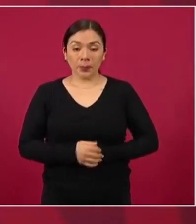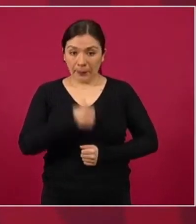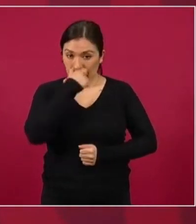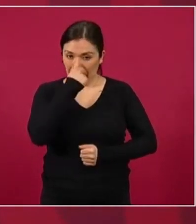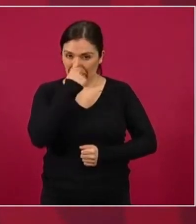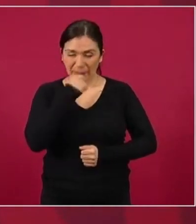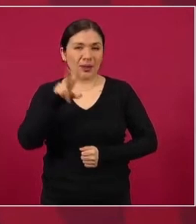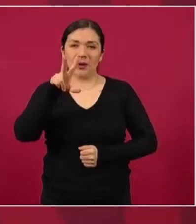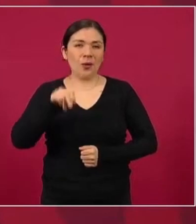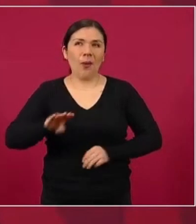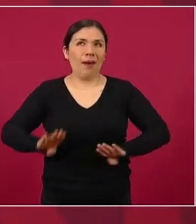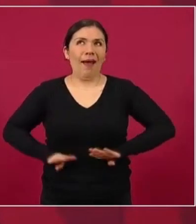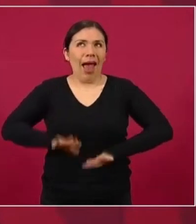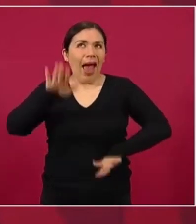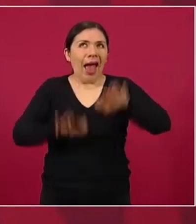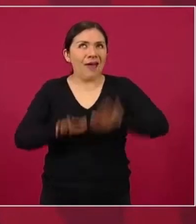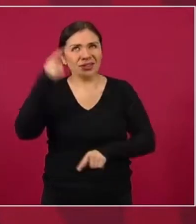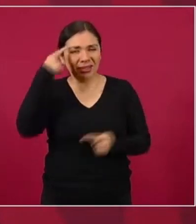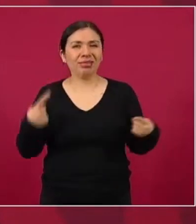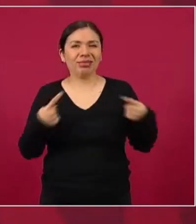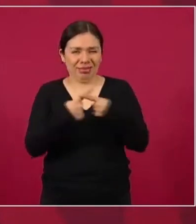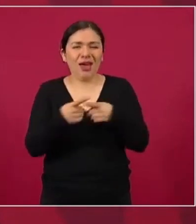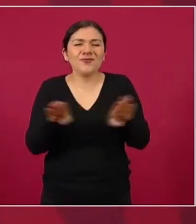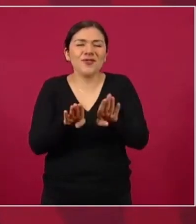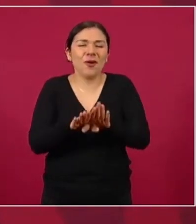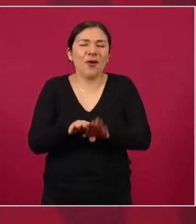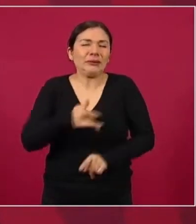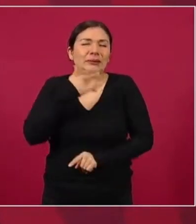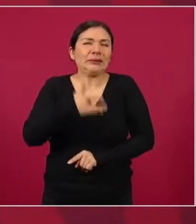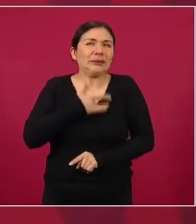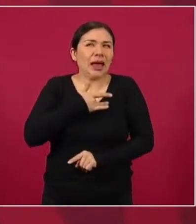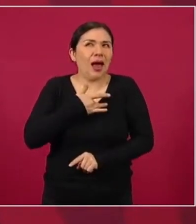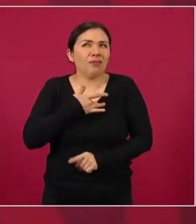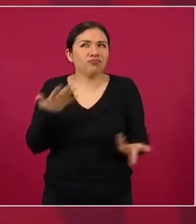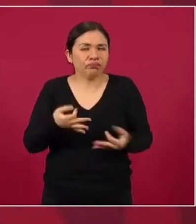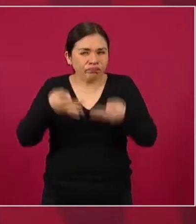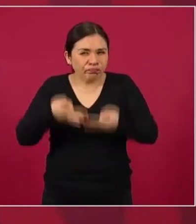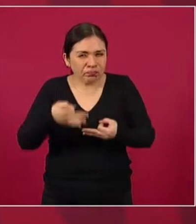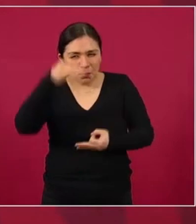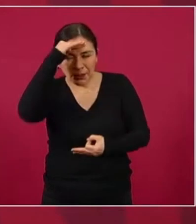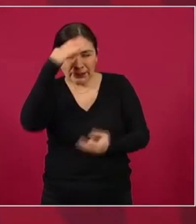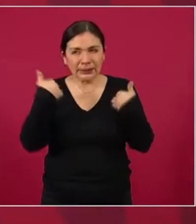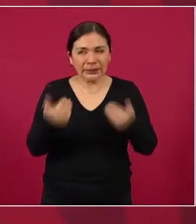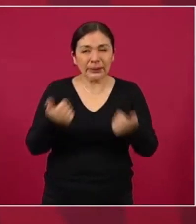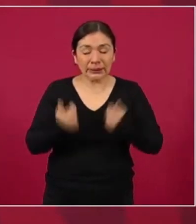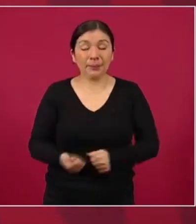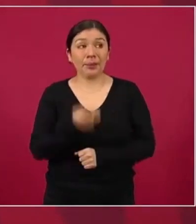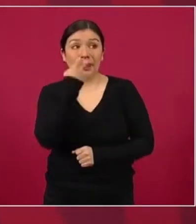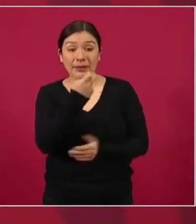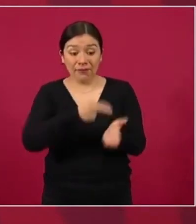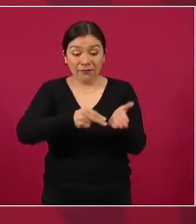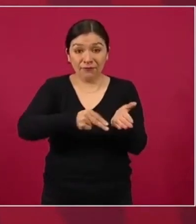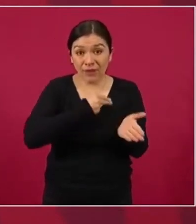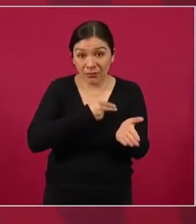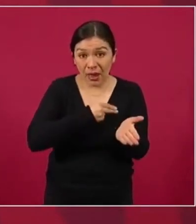común de los sentidos a veces, por juicio práctico, el tratado no